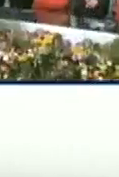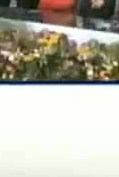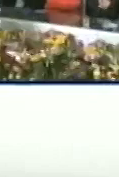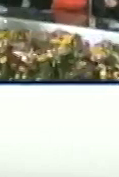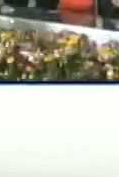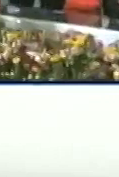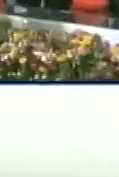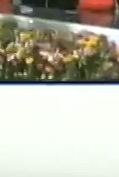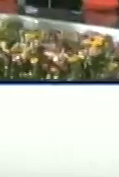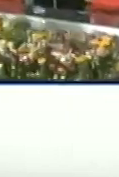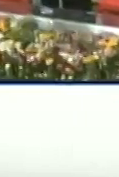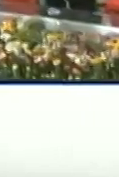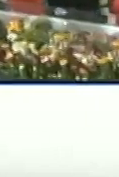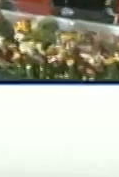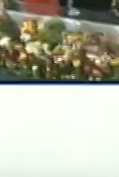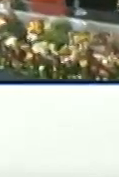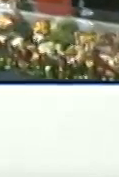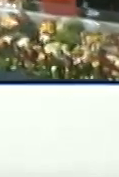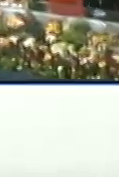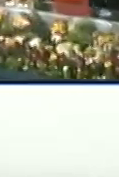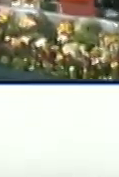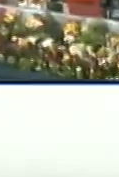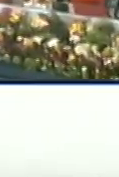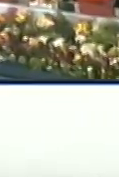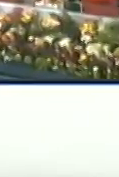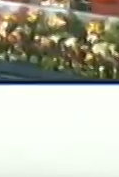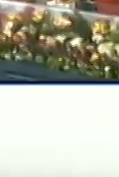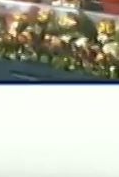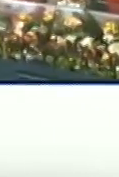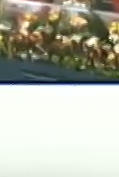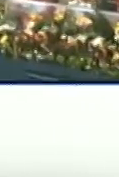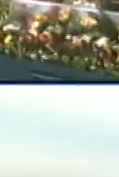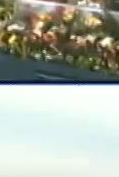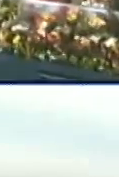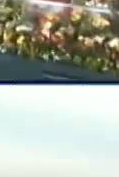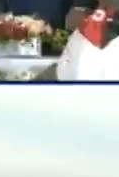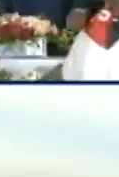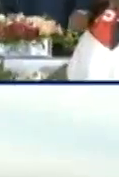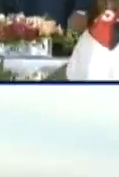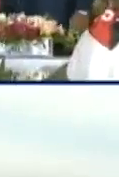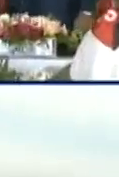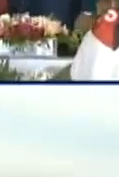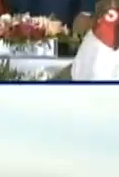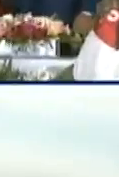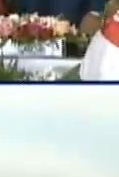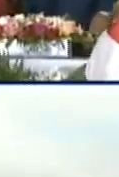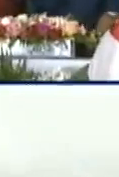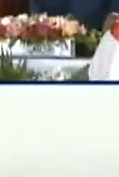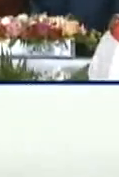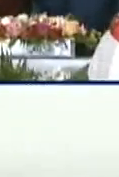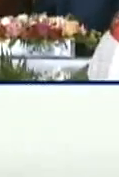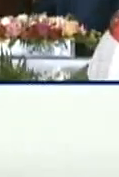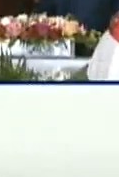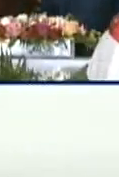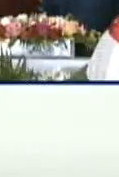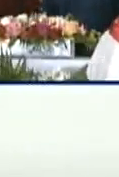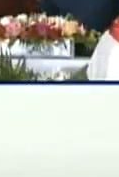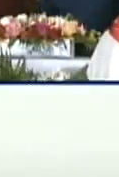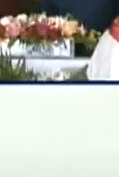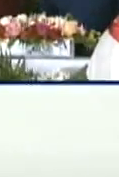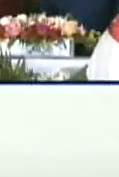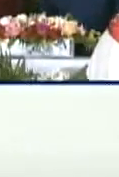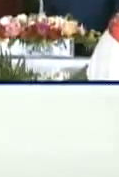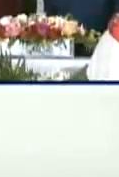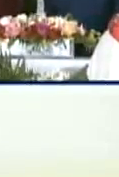El amor por la patria grande, el amor por la esperanza de un destino mejor. El amor